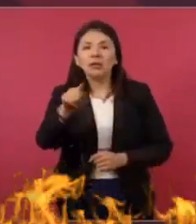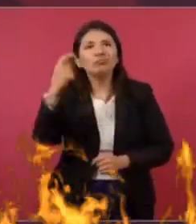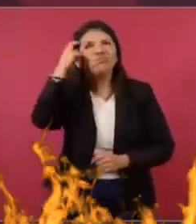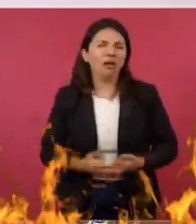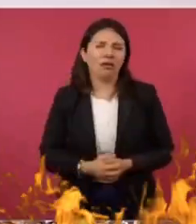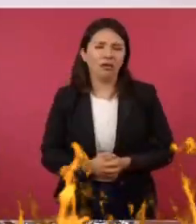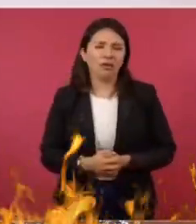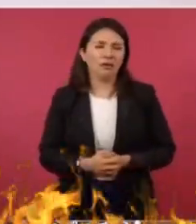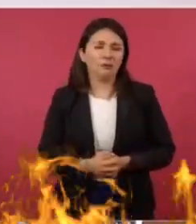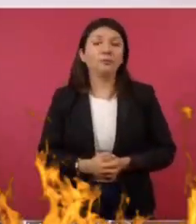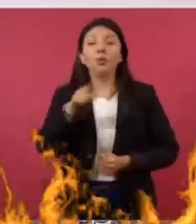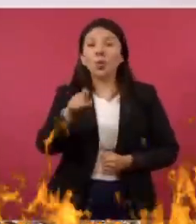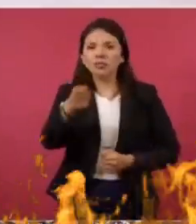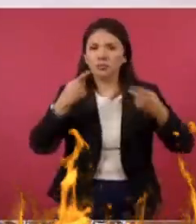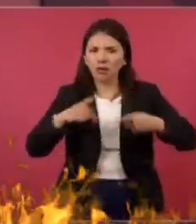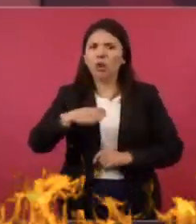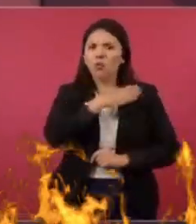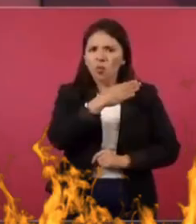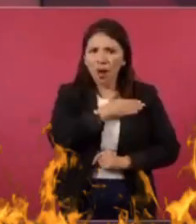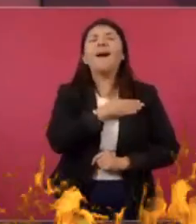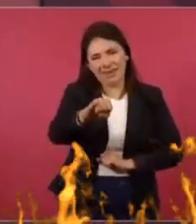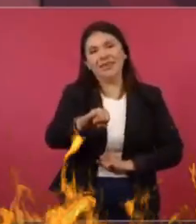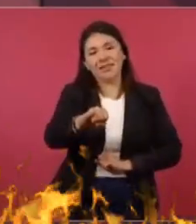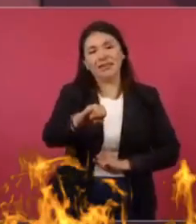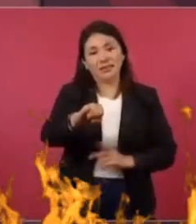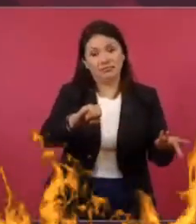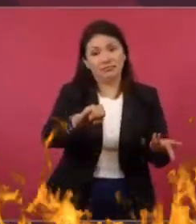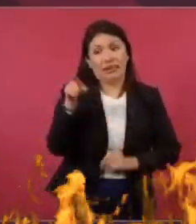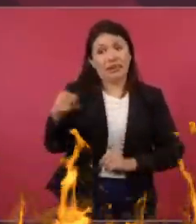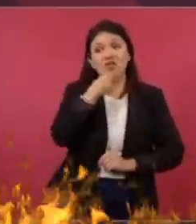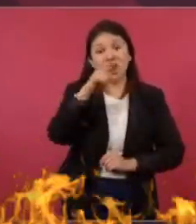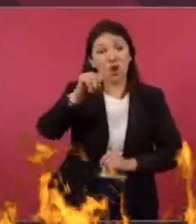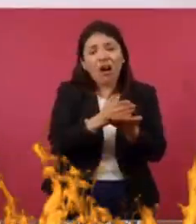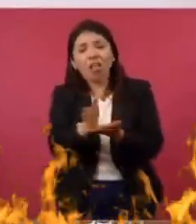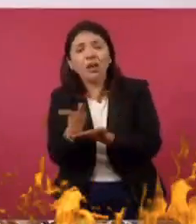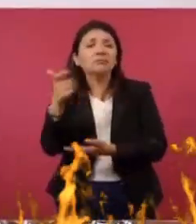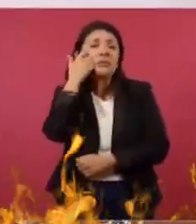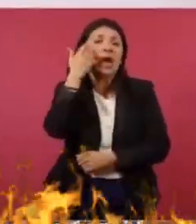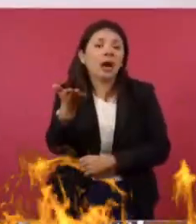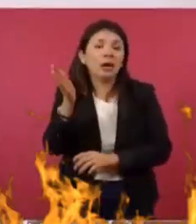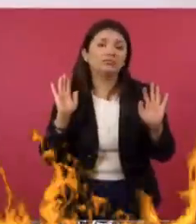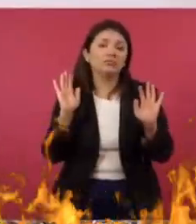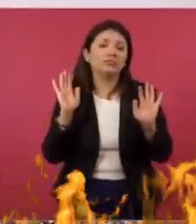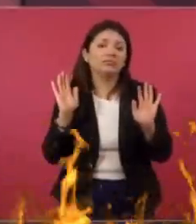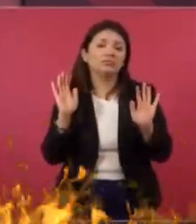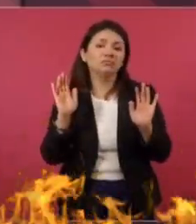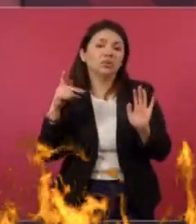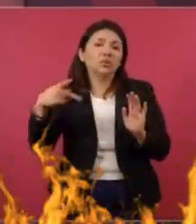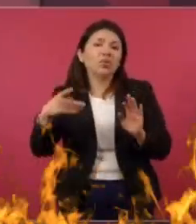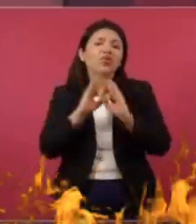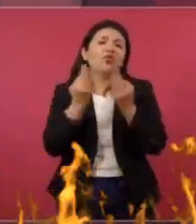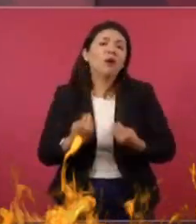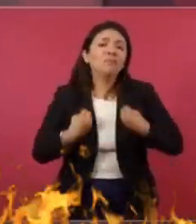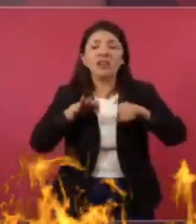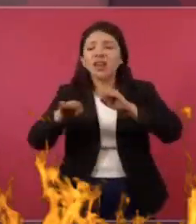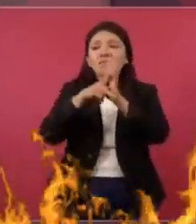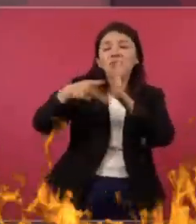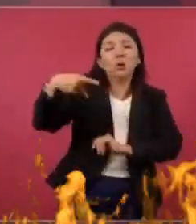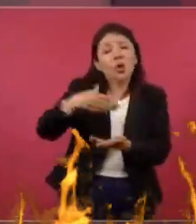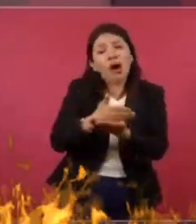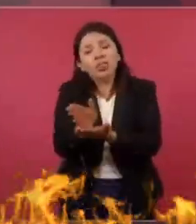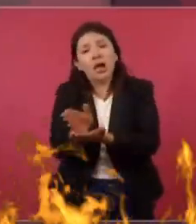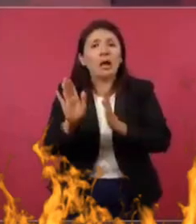tiene la conciencia tranquila, solo siendo buenos podemos ser felices Él escogió ese estilo de hacer periodismo